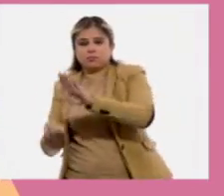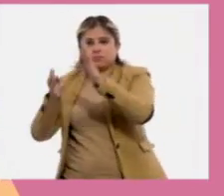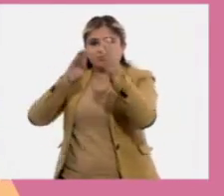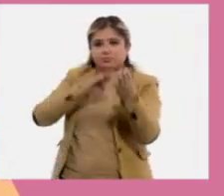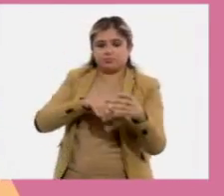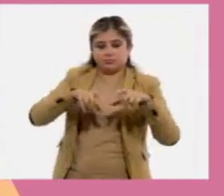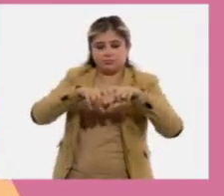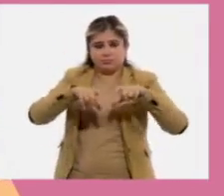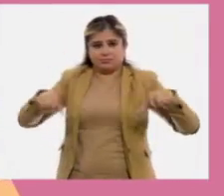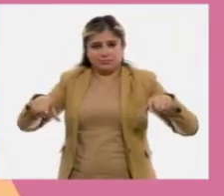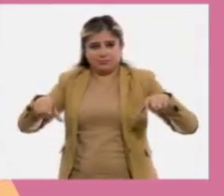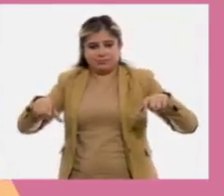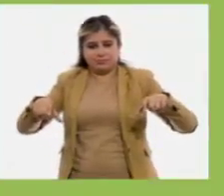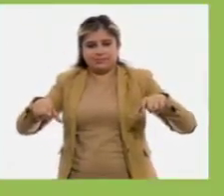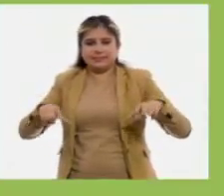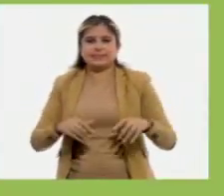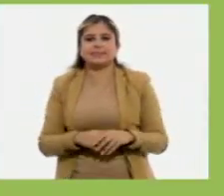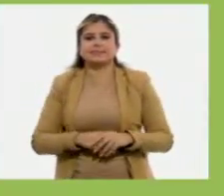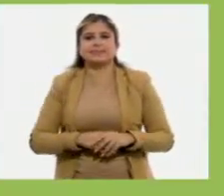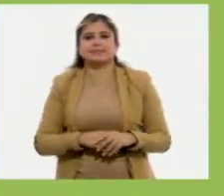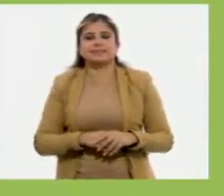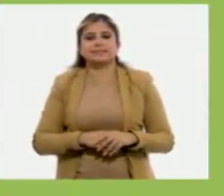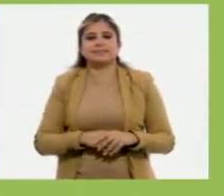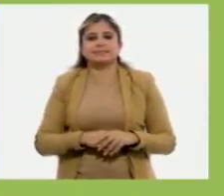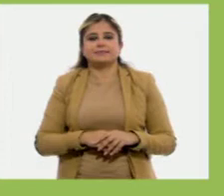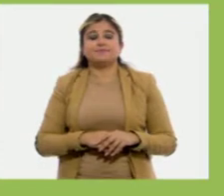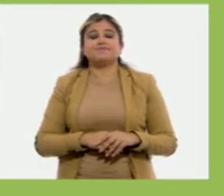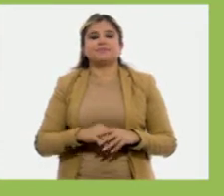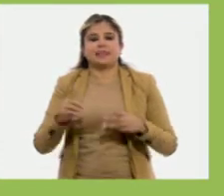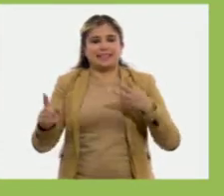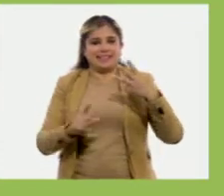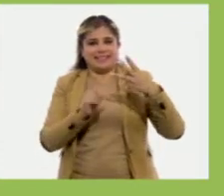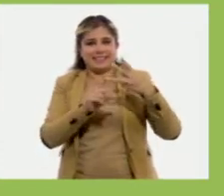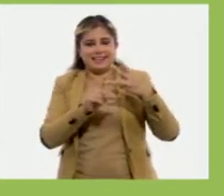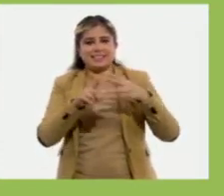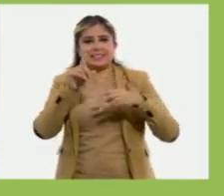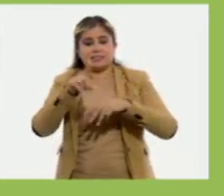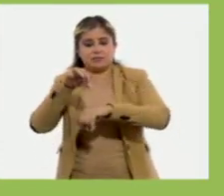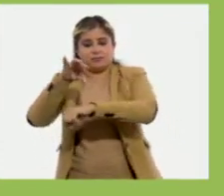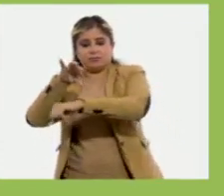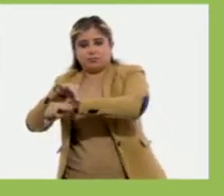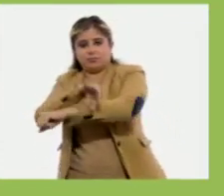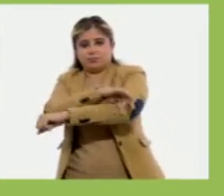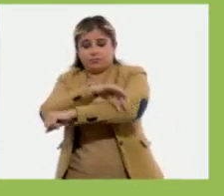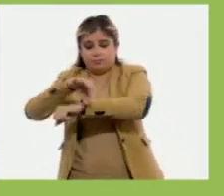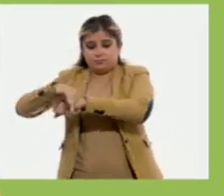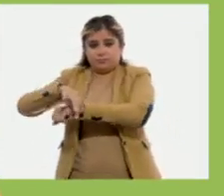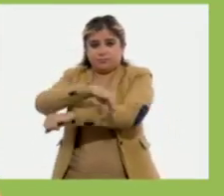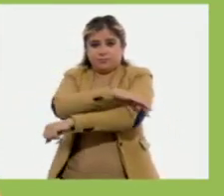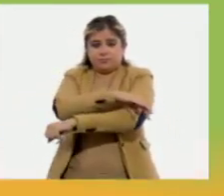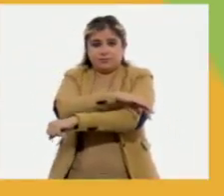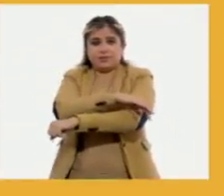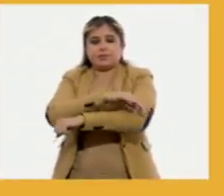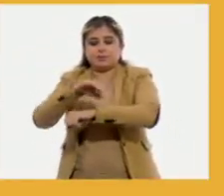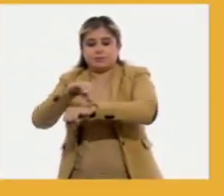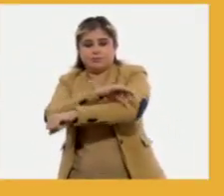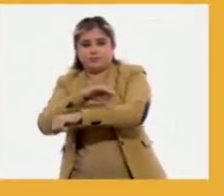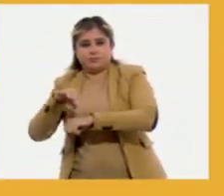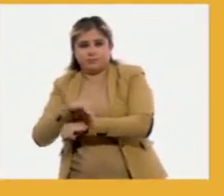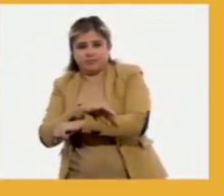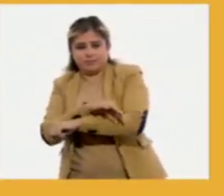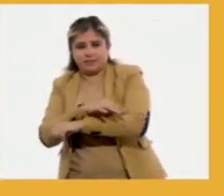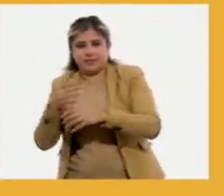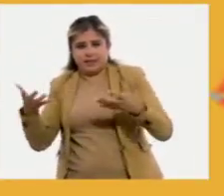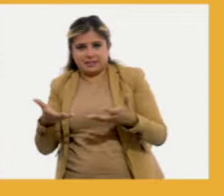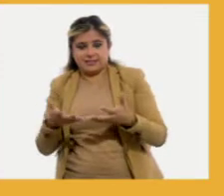anterior del otro lado de la playera. 3. Traza la línea horizontal entre los dos puntos.